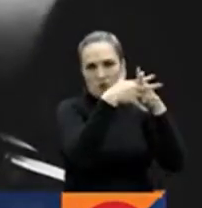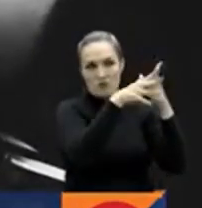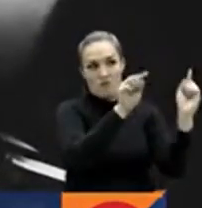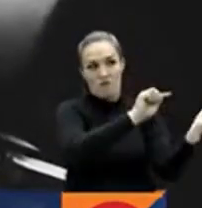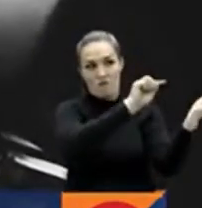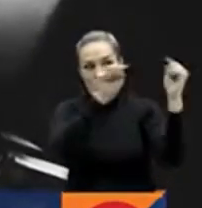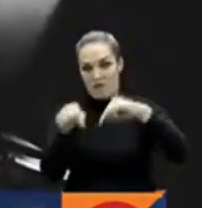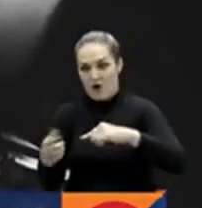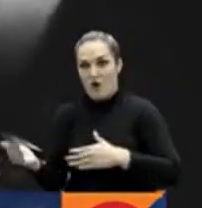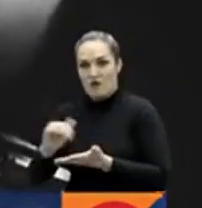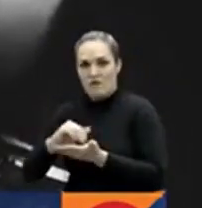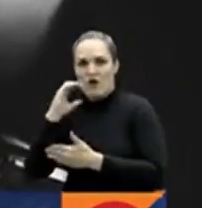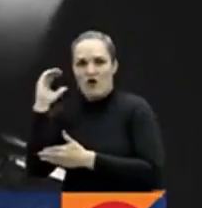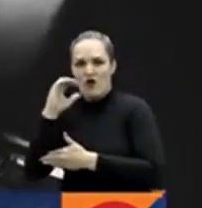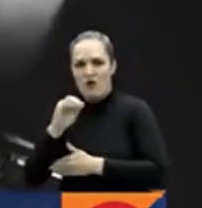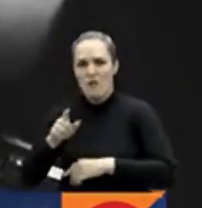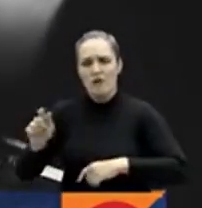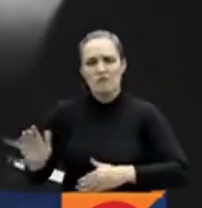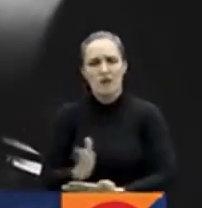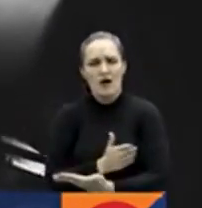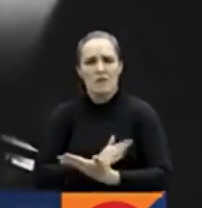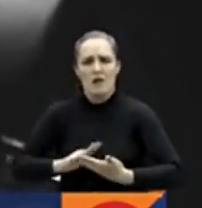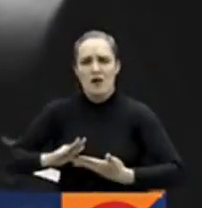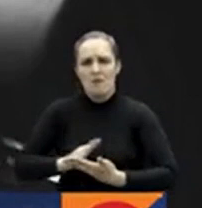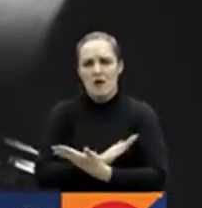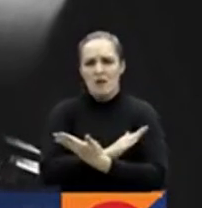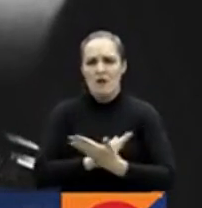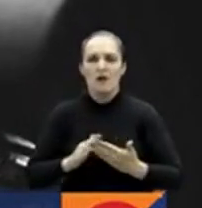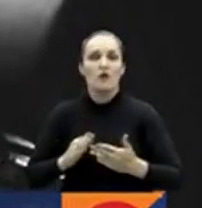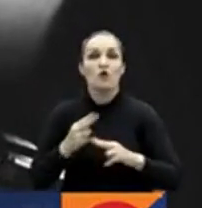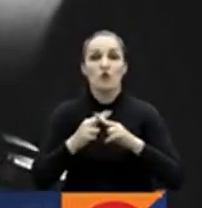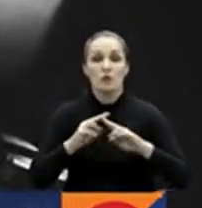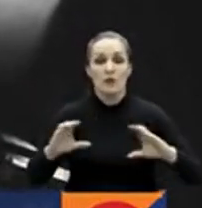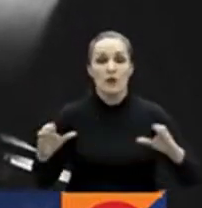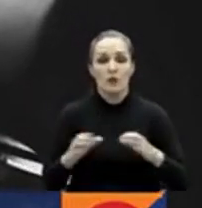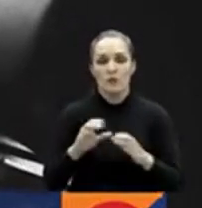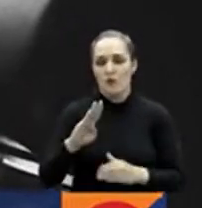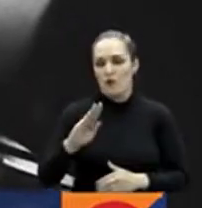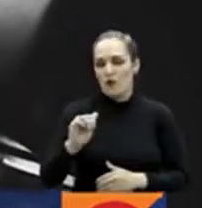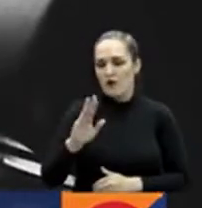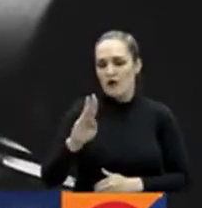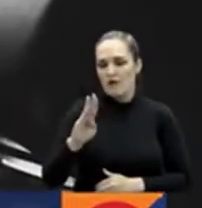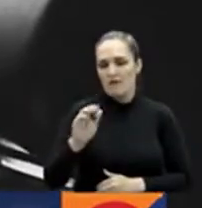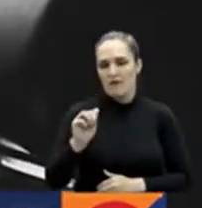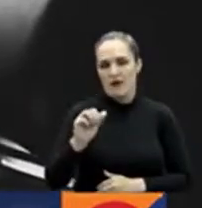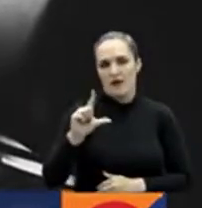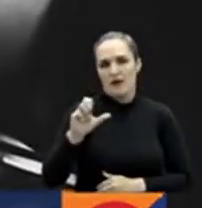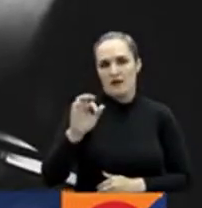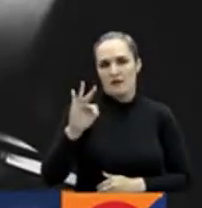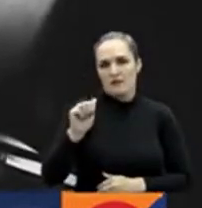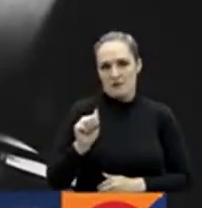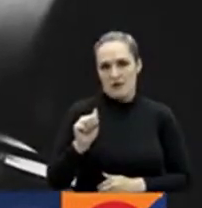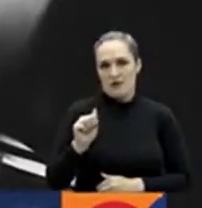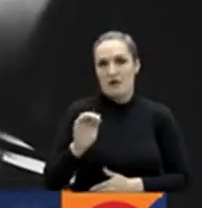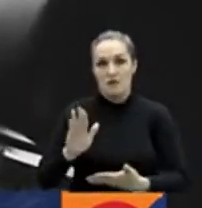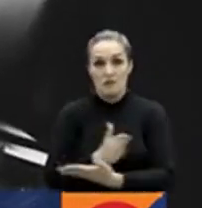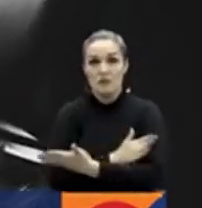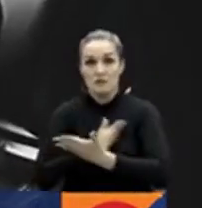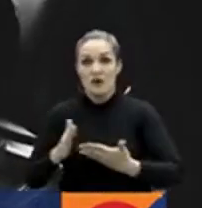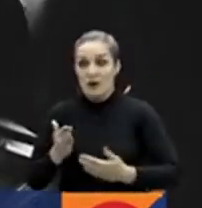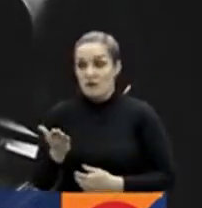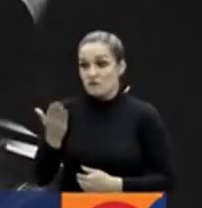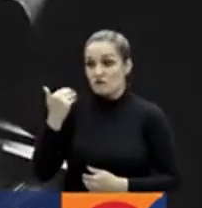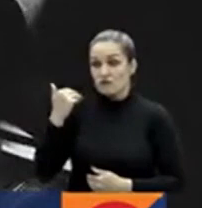letra cargada de emociones y ritmo energético. La canción fue estrenada en 2020 cuando la banda enfrentaba momentos de cambio.